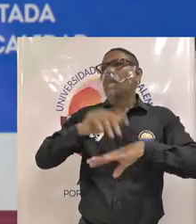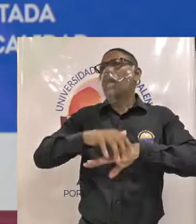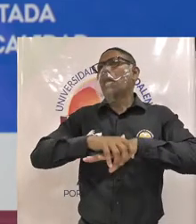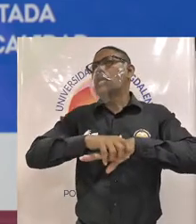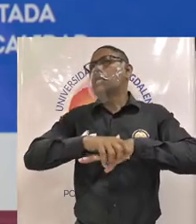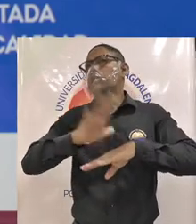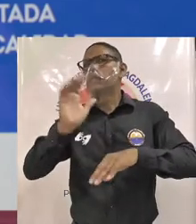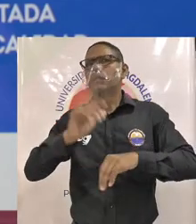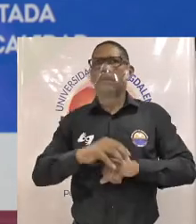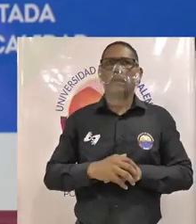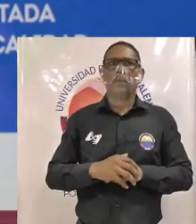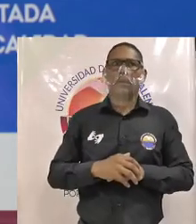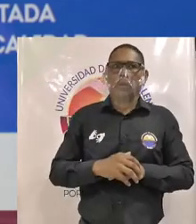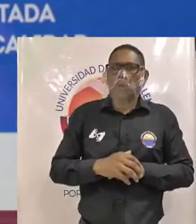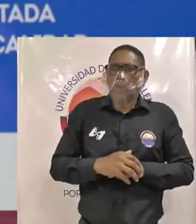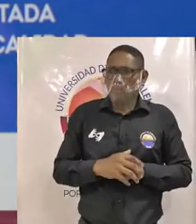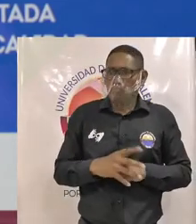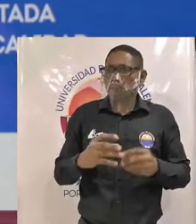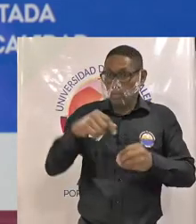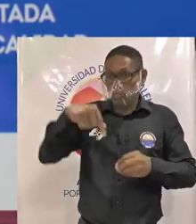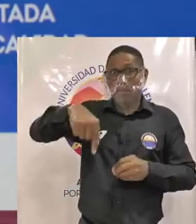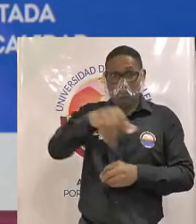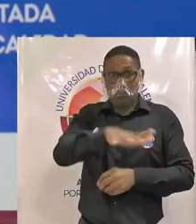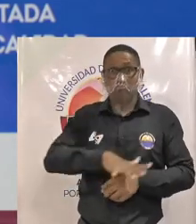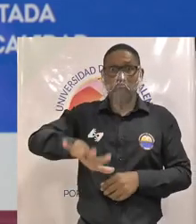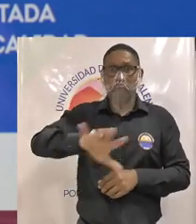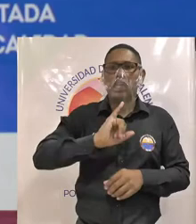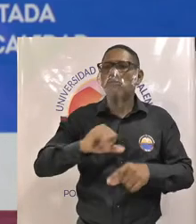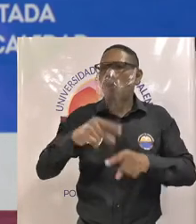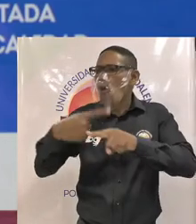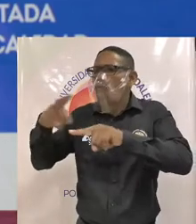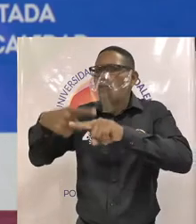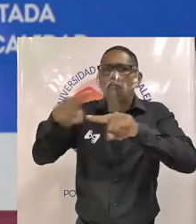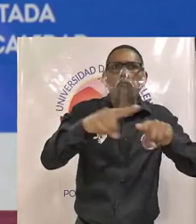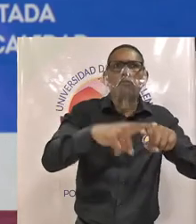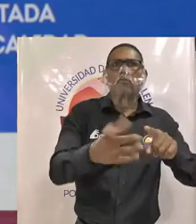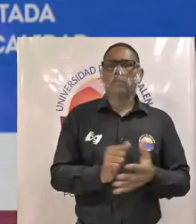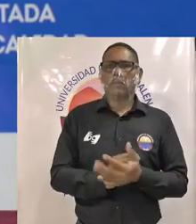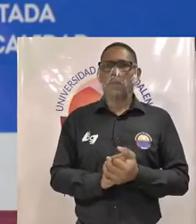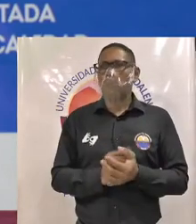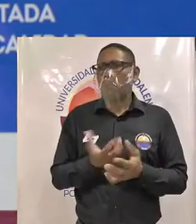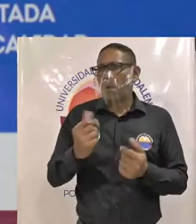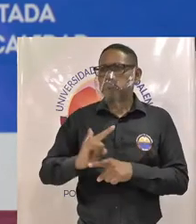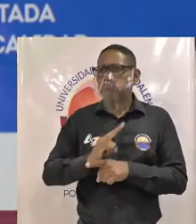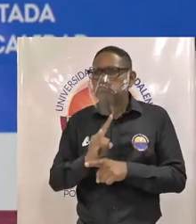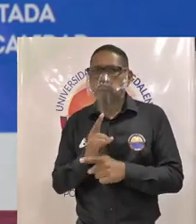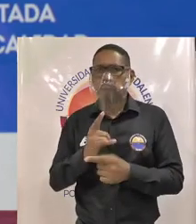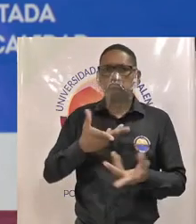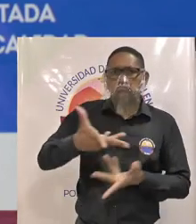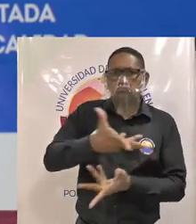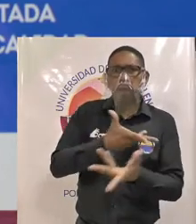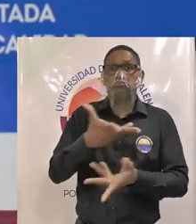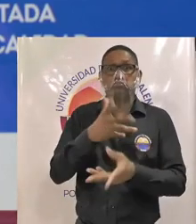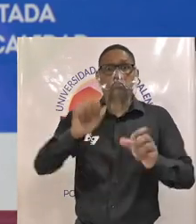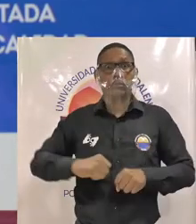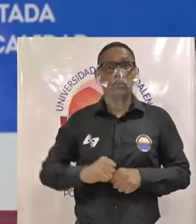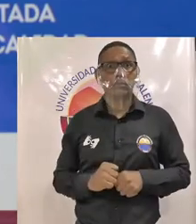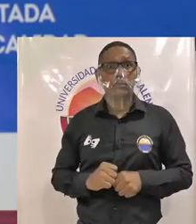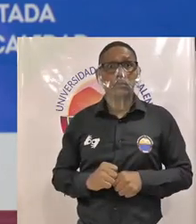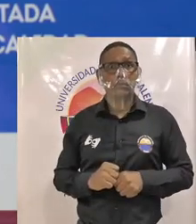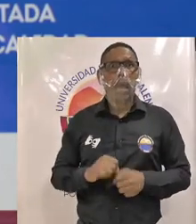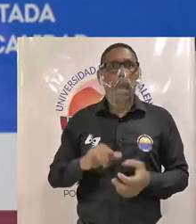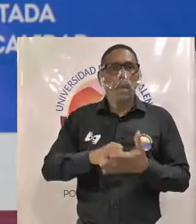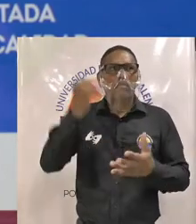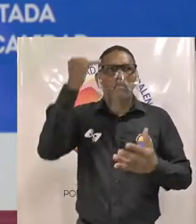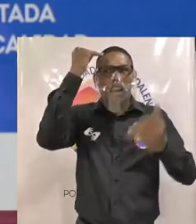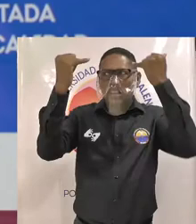también por qué no aprender nuestros idiomas locales por qué no utilizarlos para el contexto entonces tenemos ahí como esa serie